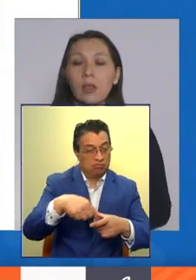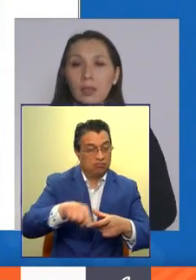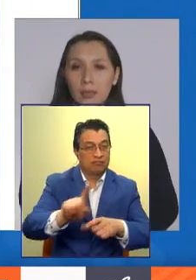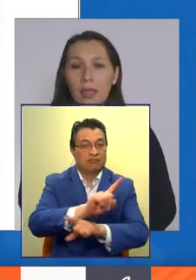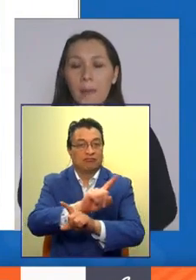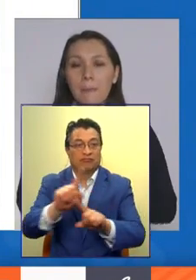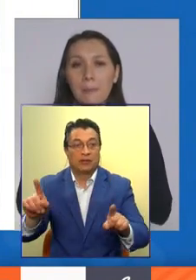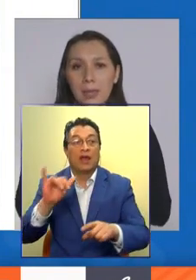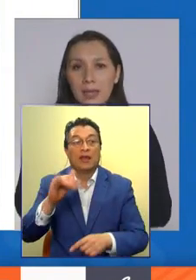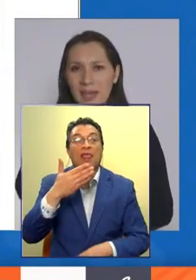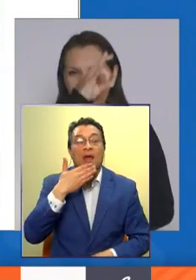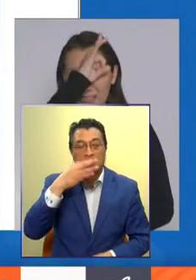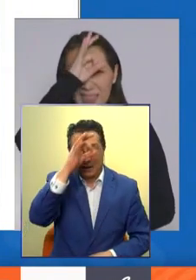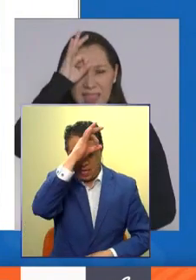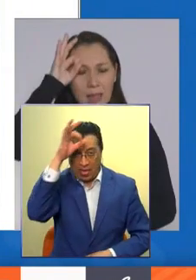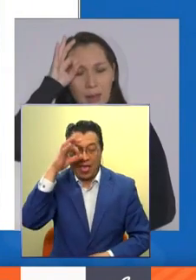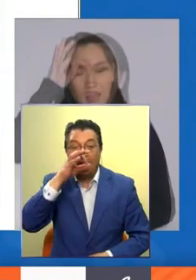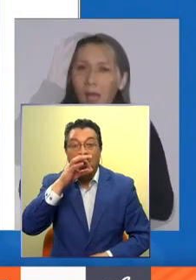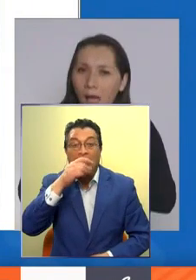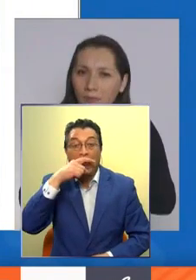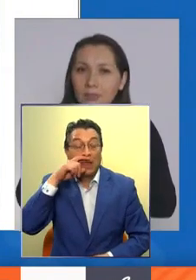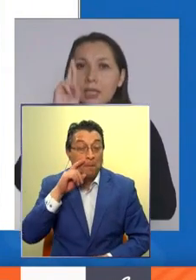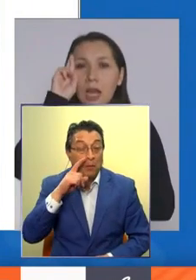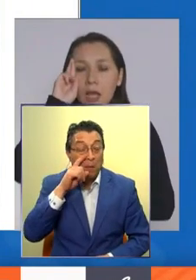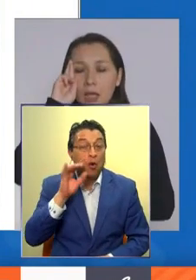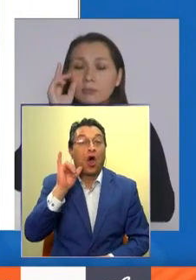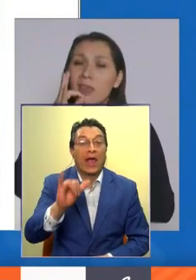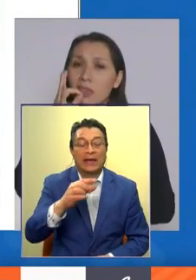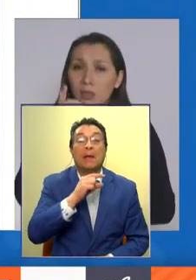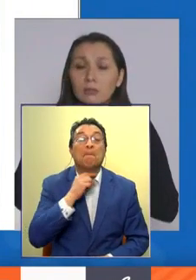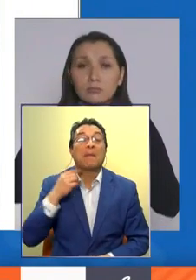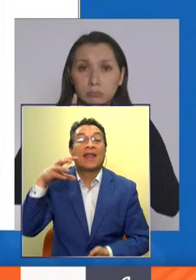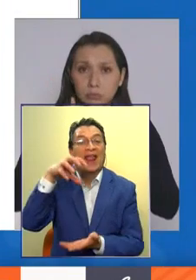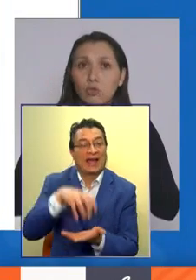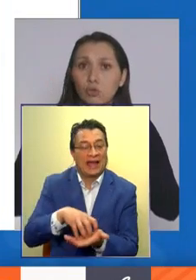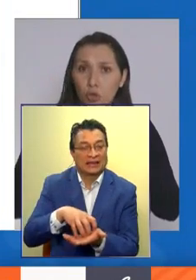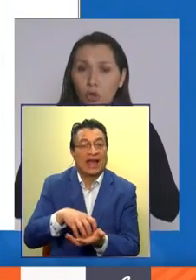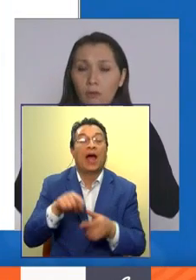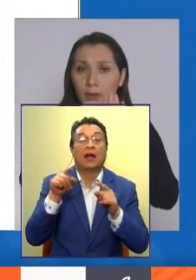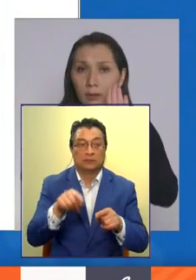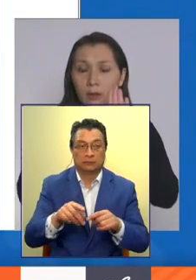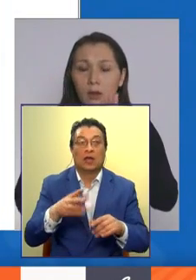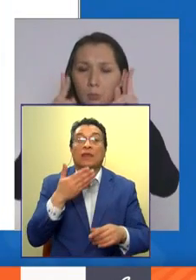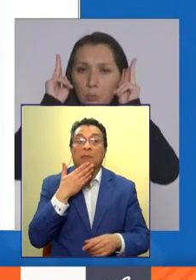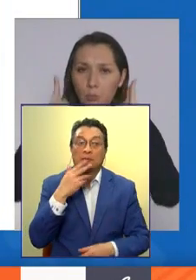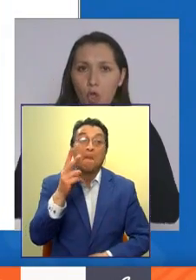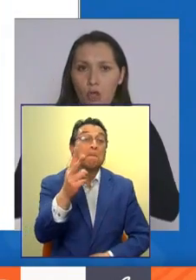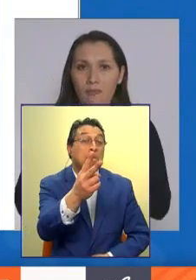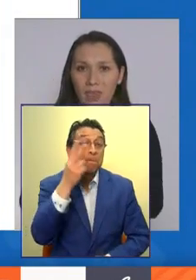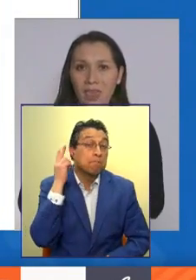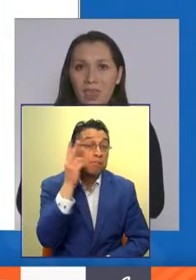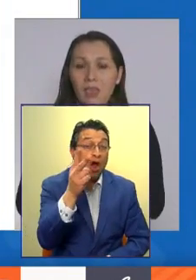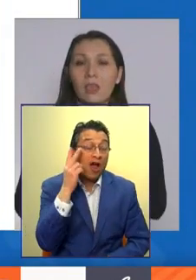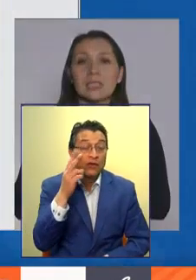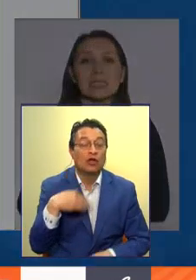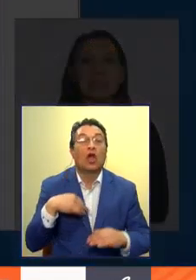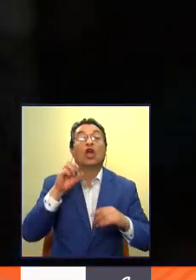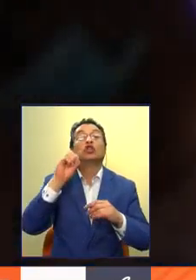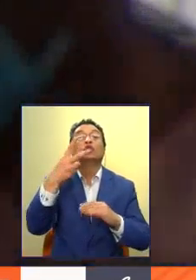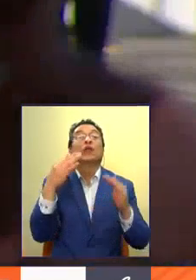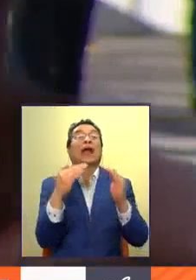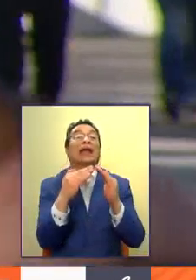en Temuco y Padre Las Casas. Que está plenamente vigente la medida de prohibición a la segunda